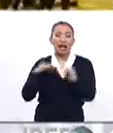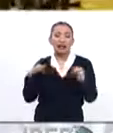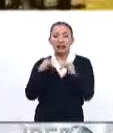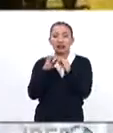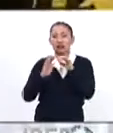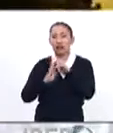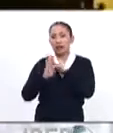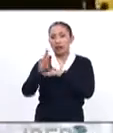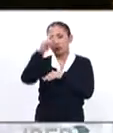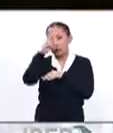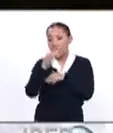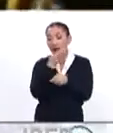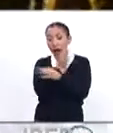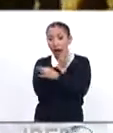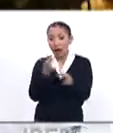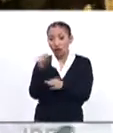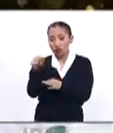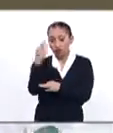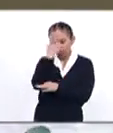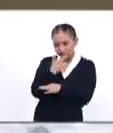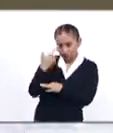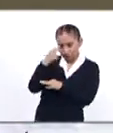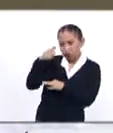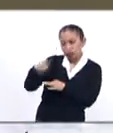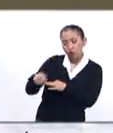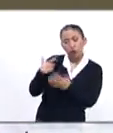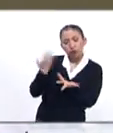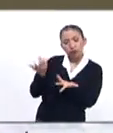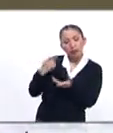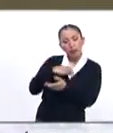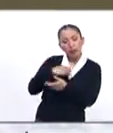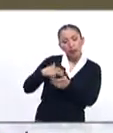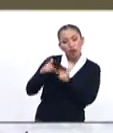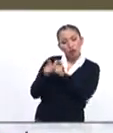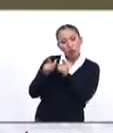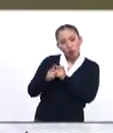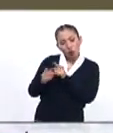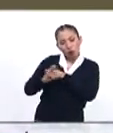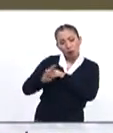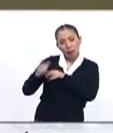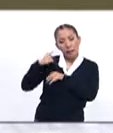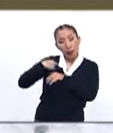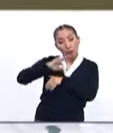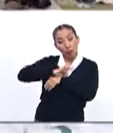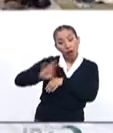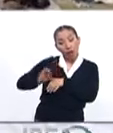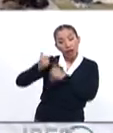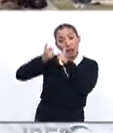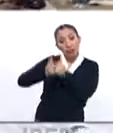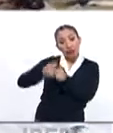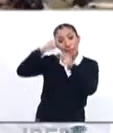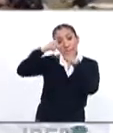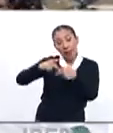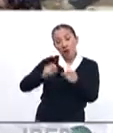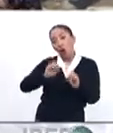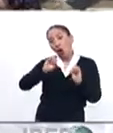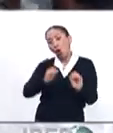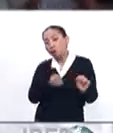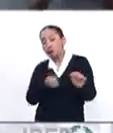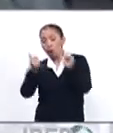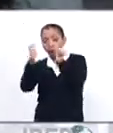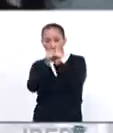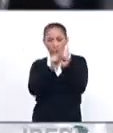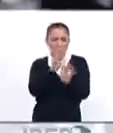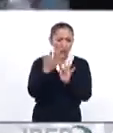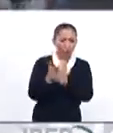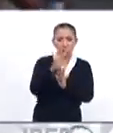Nacional de Migración de México anunció que revisará el estatus de los integrantes de la caravana para definir si pueden o no permanecer en México, mientras que un